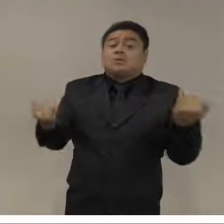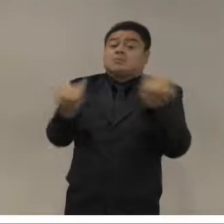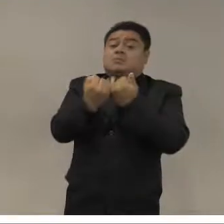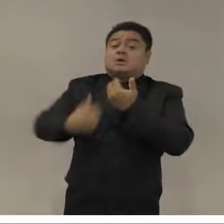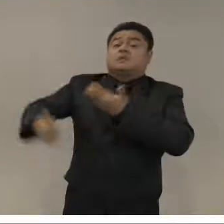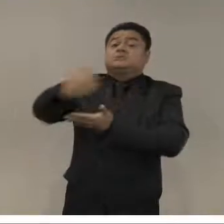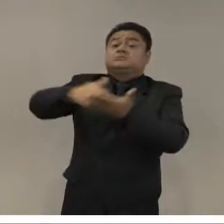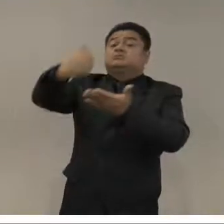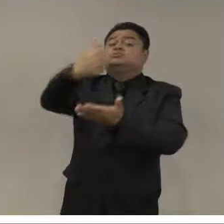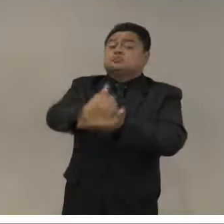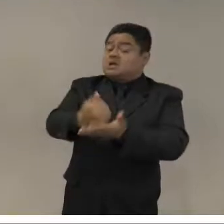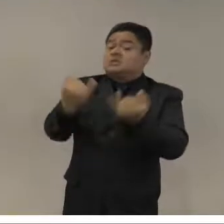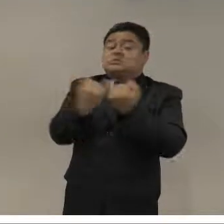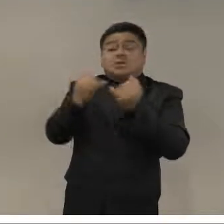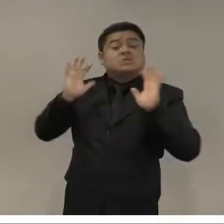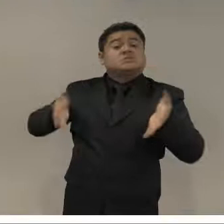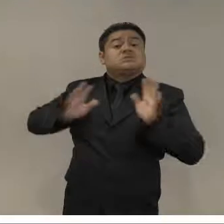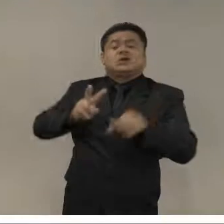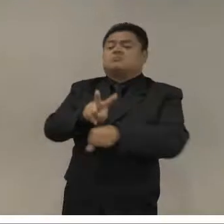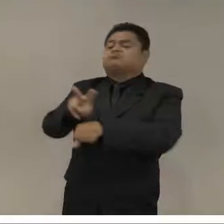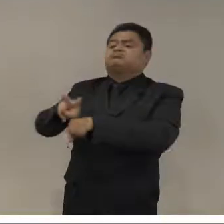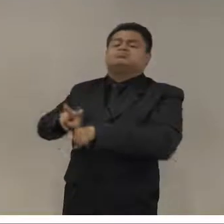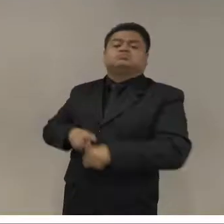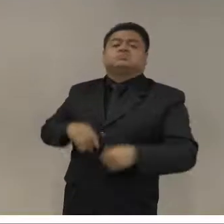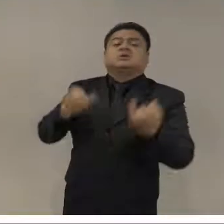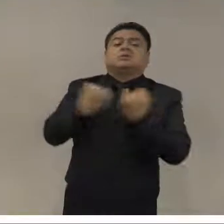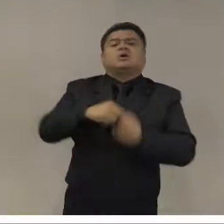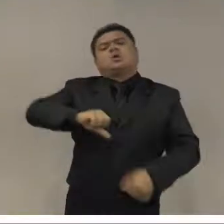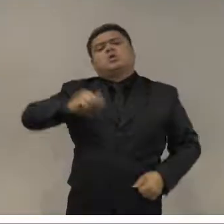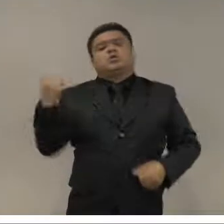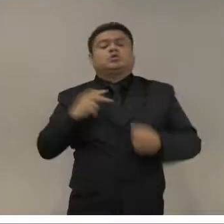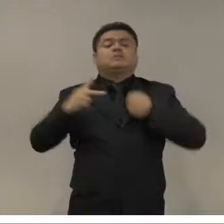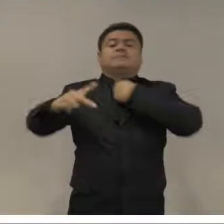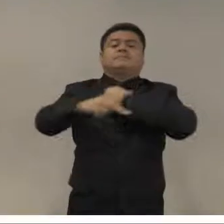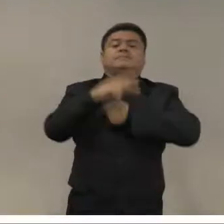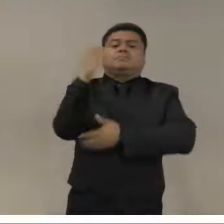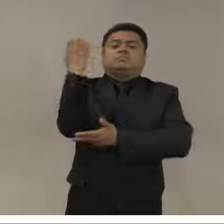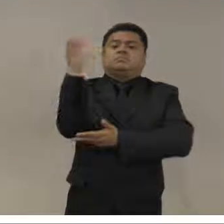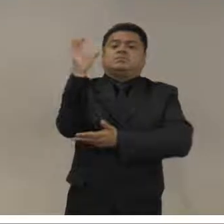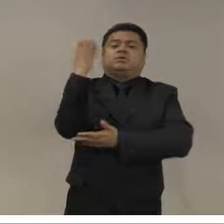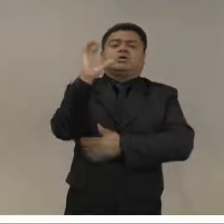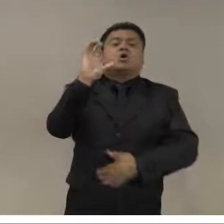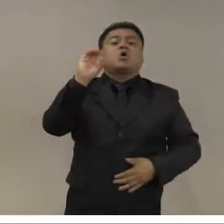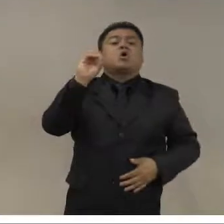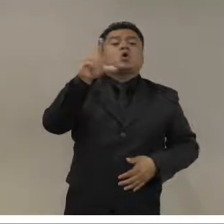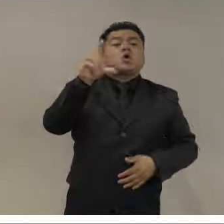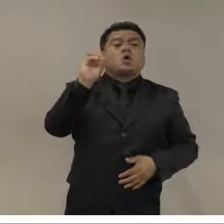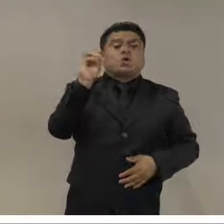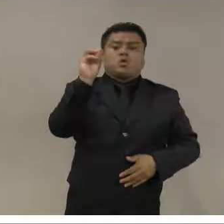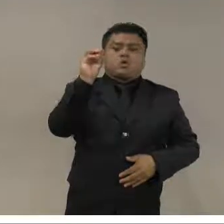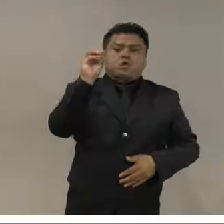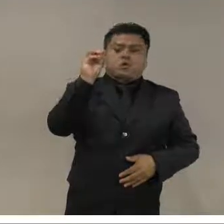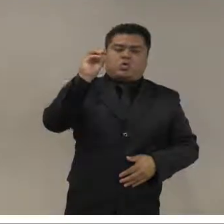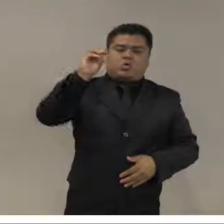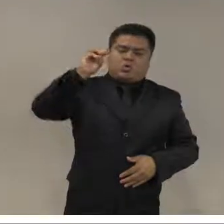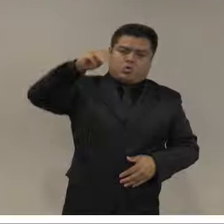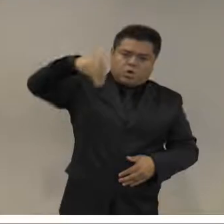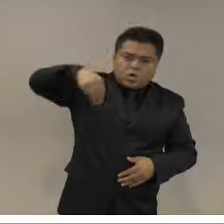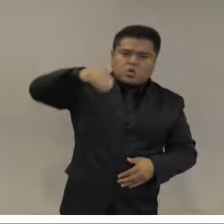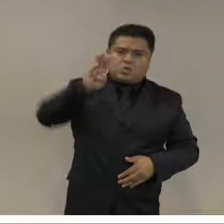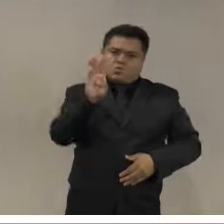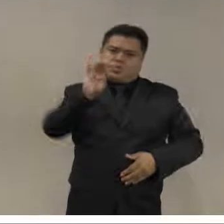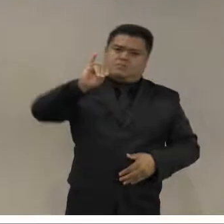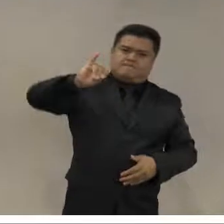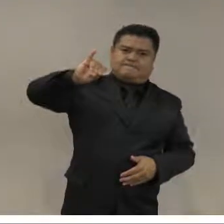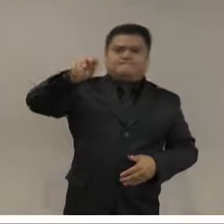En Colombia, el fin del conflicto con la FARC, se pensaría que tal vez eso implicaría que habría menos que hacer por los militares,